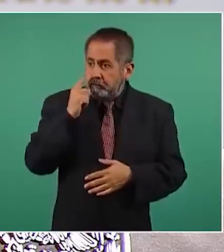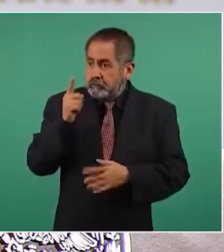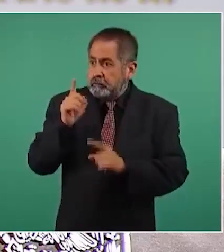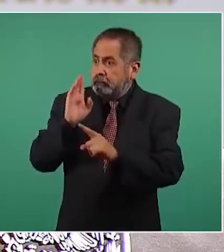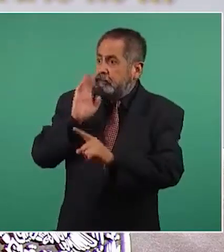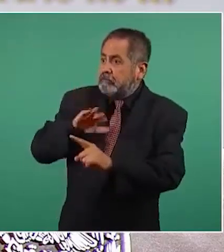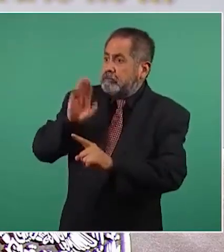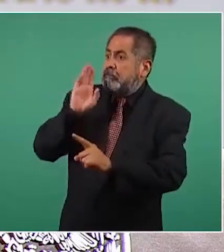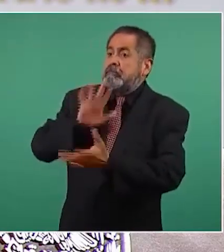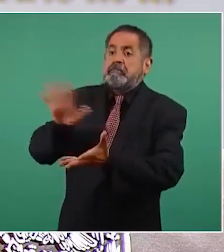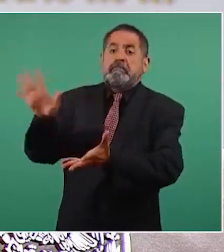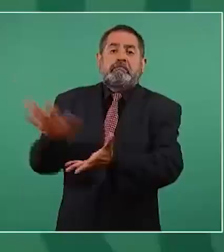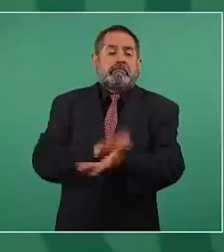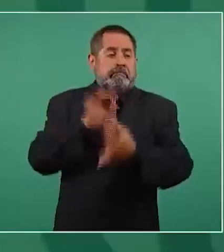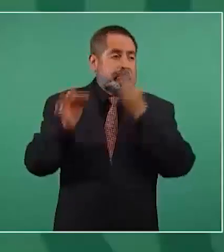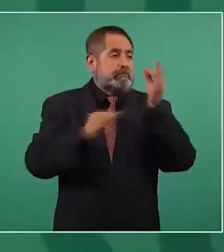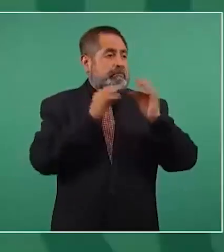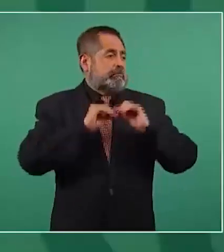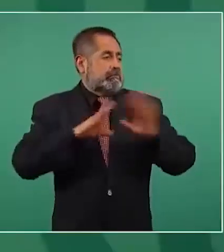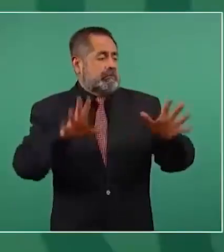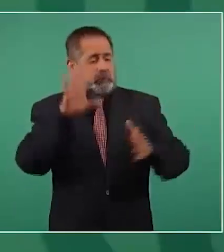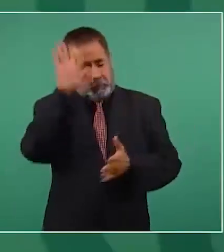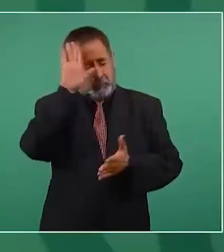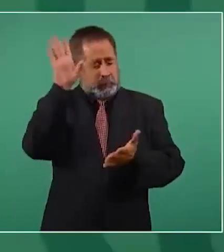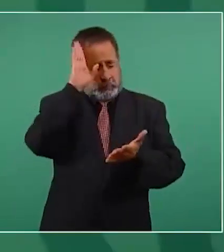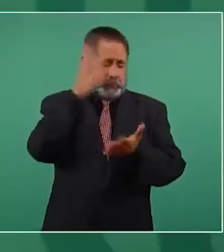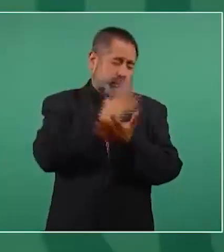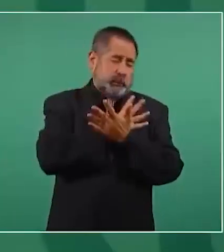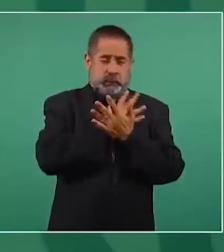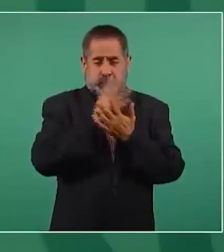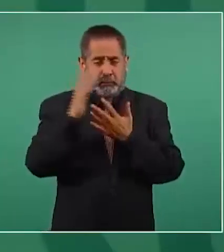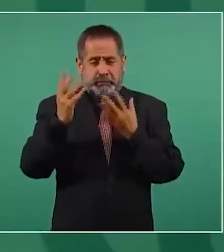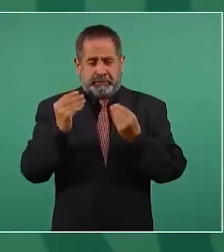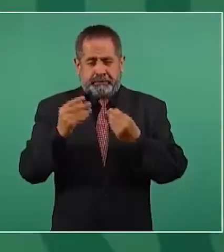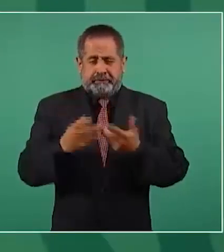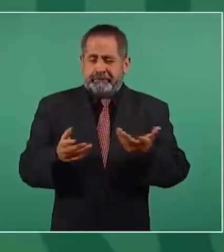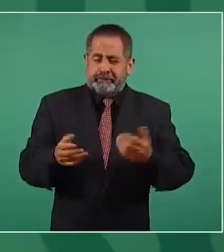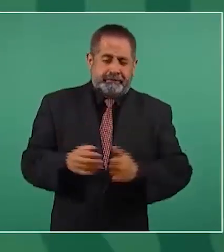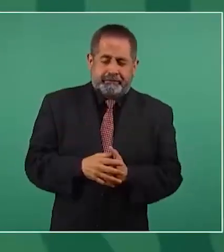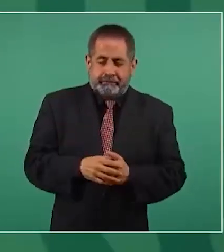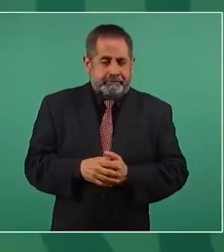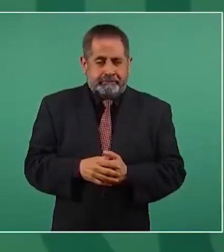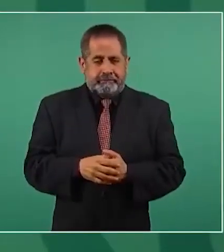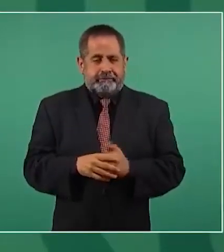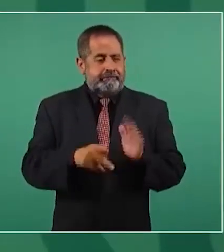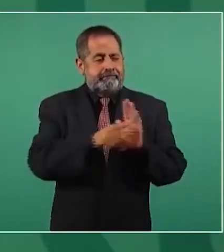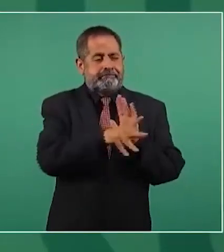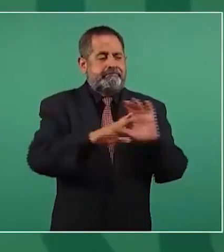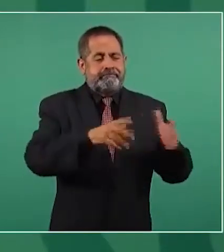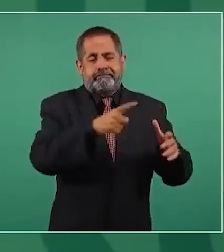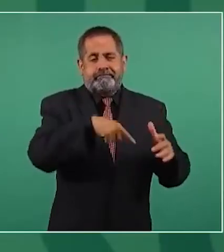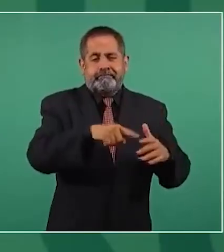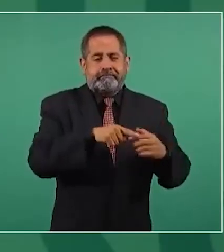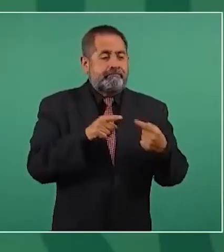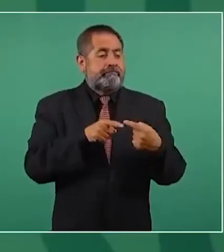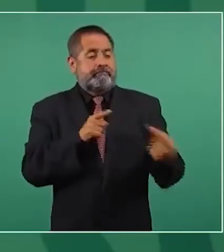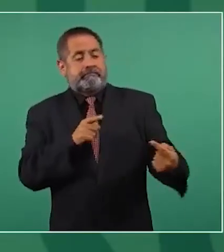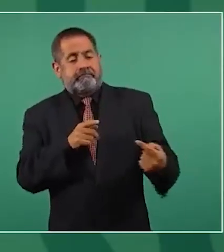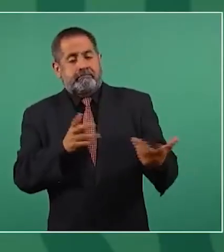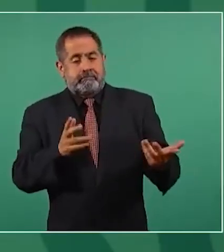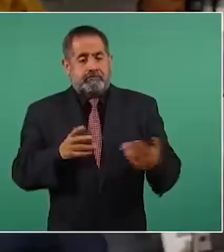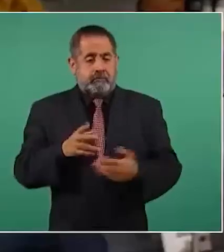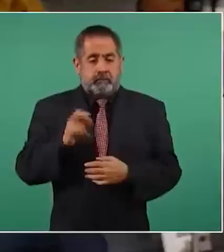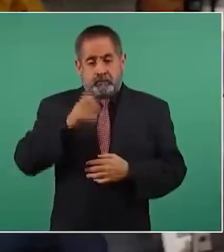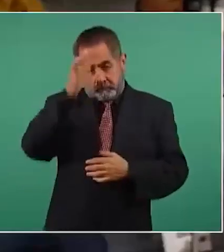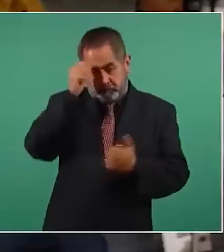lo magnifican. Son periódicos opositores a